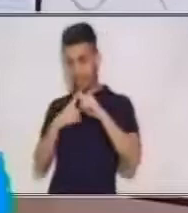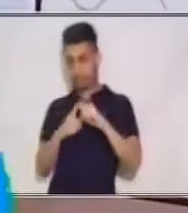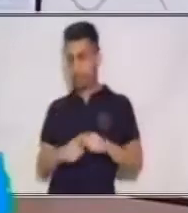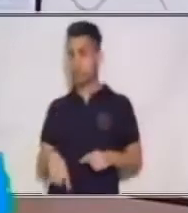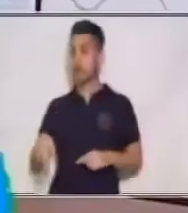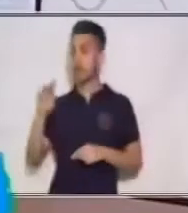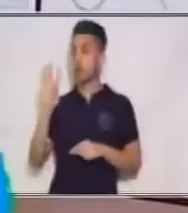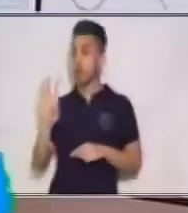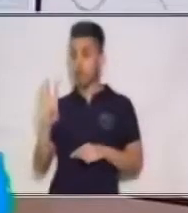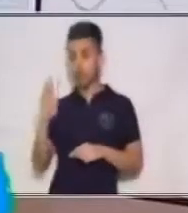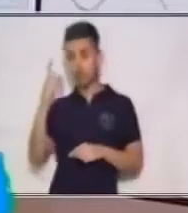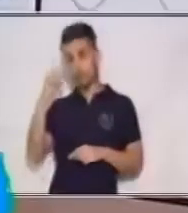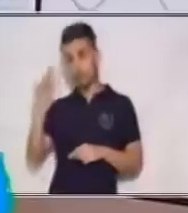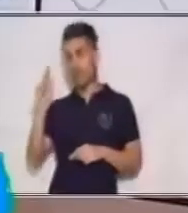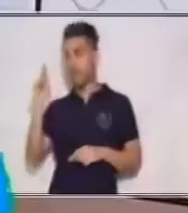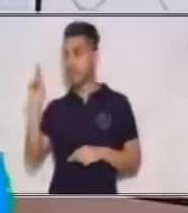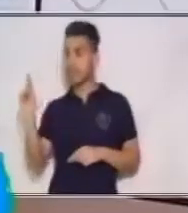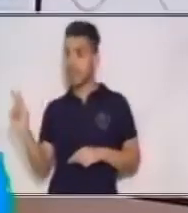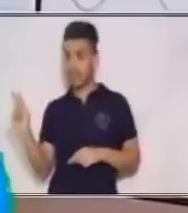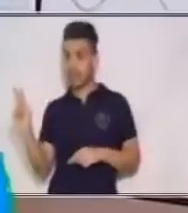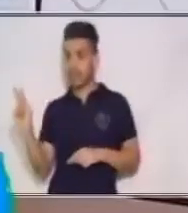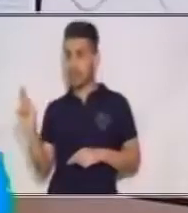y 4 en Y.